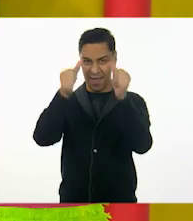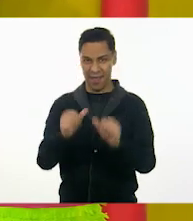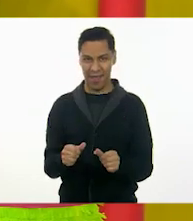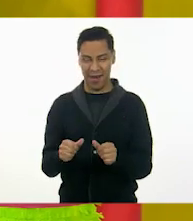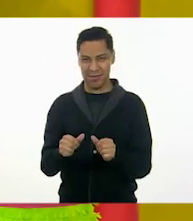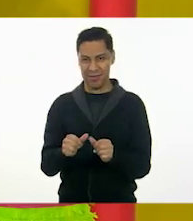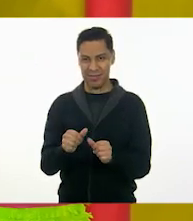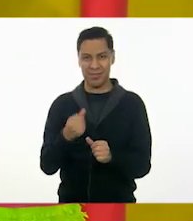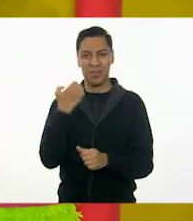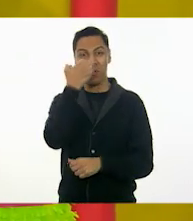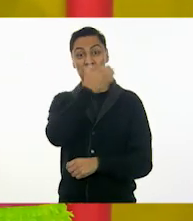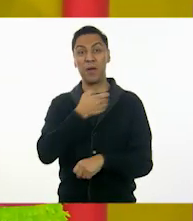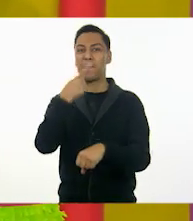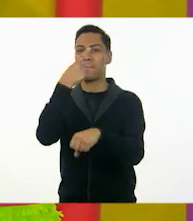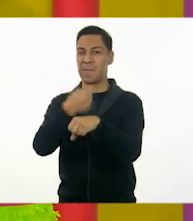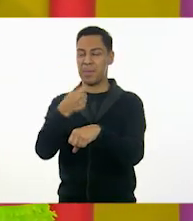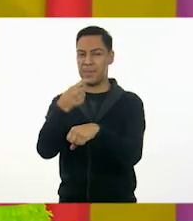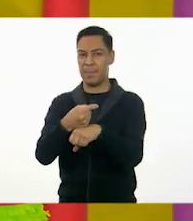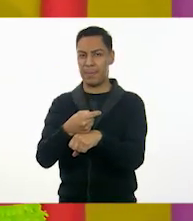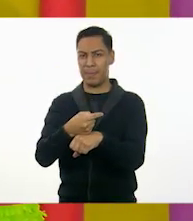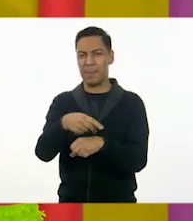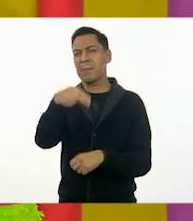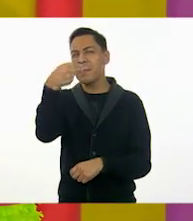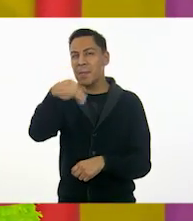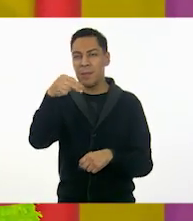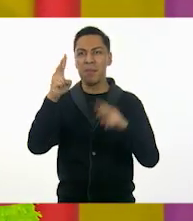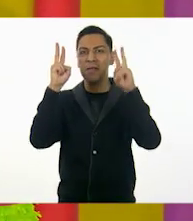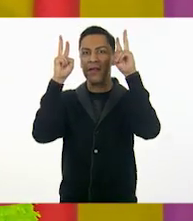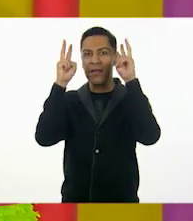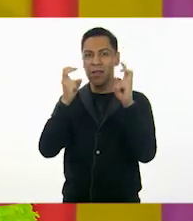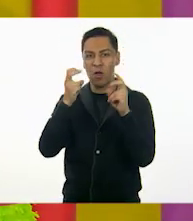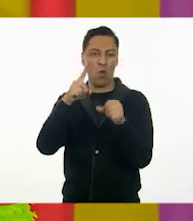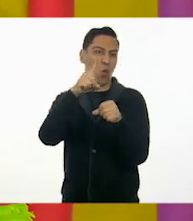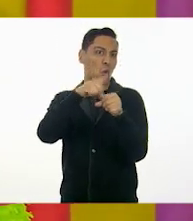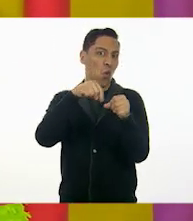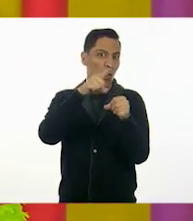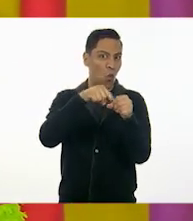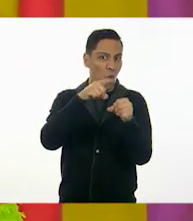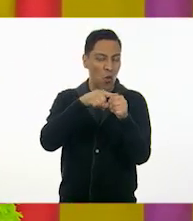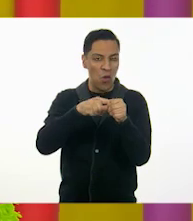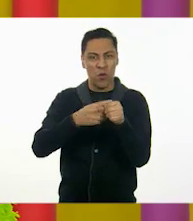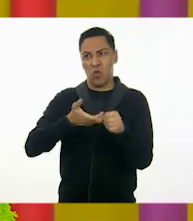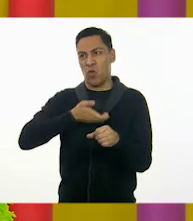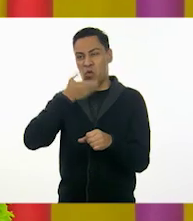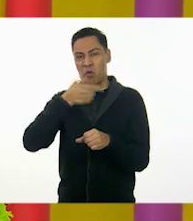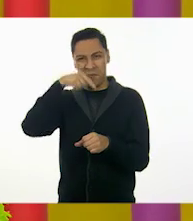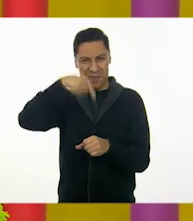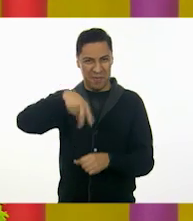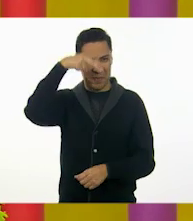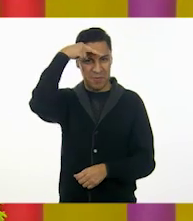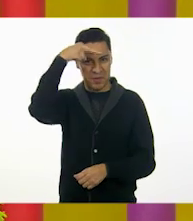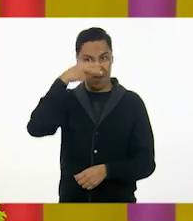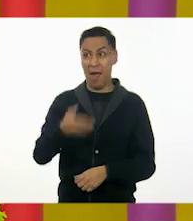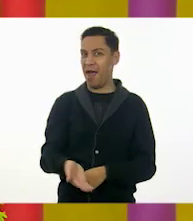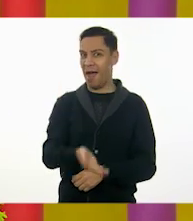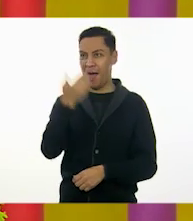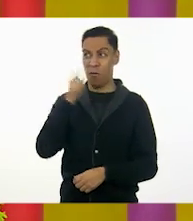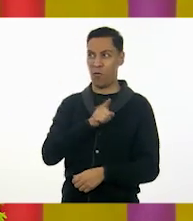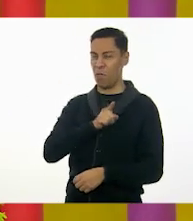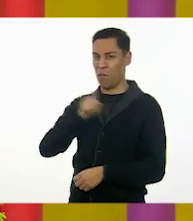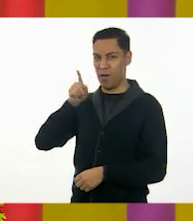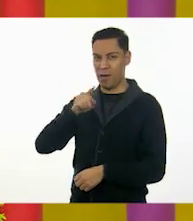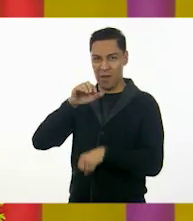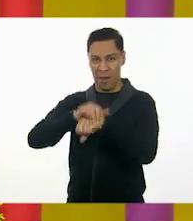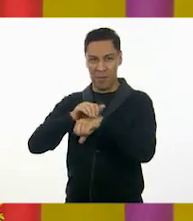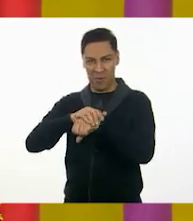para primer grado que se llama El color y las tradiciones mexicanas. Pero antes de comenzar, vamos con Ajo Listo porque tiene una